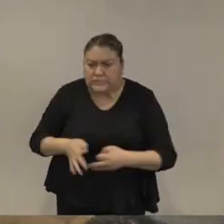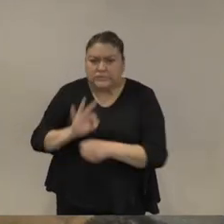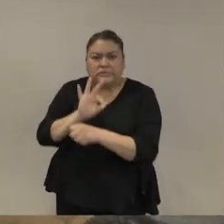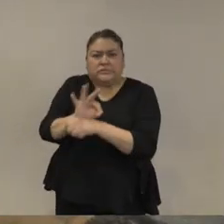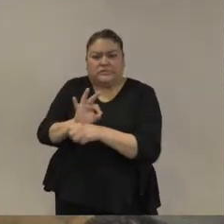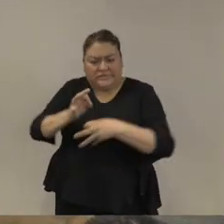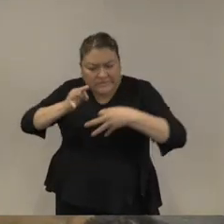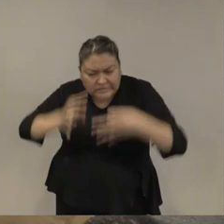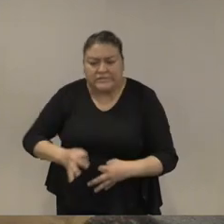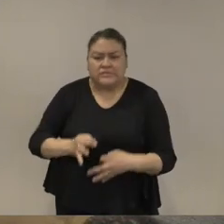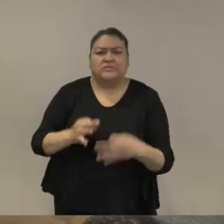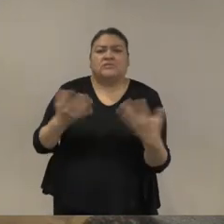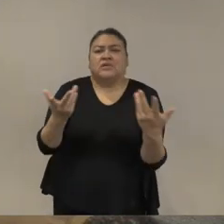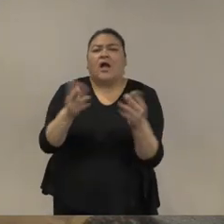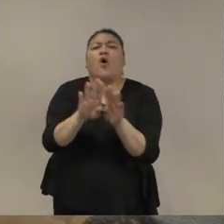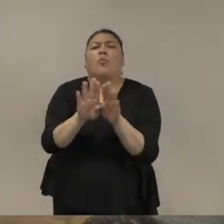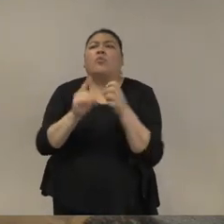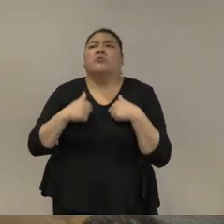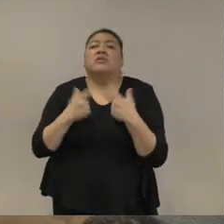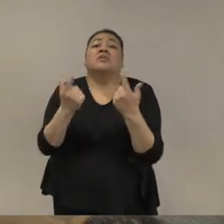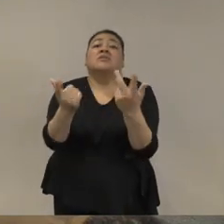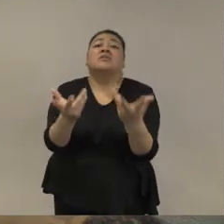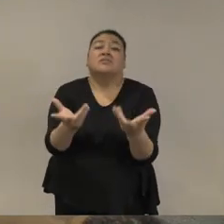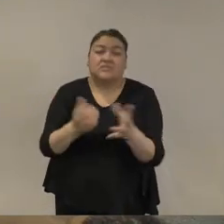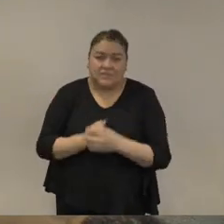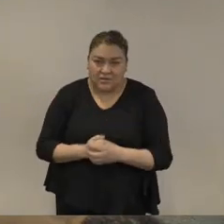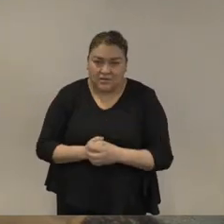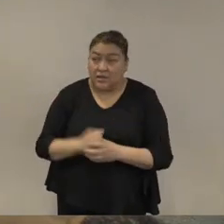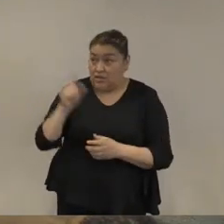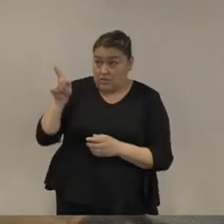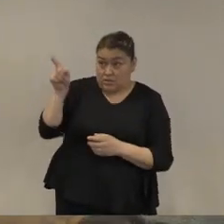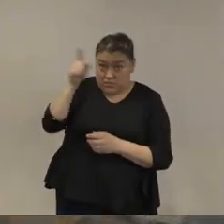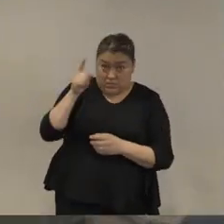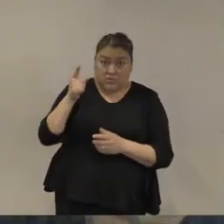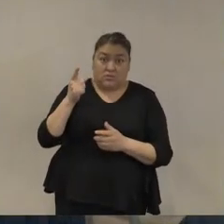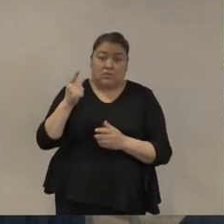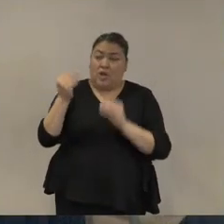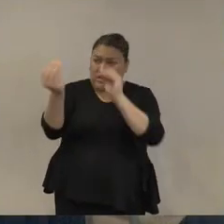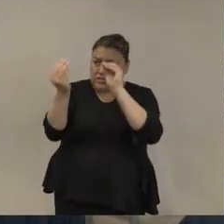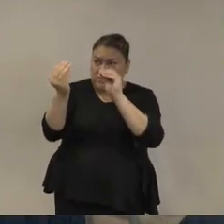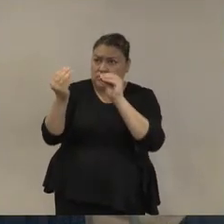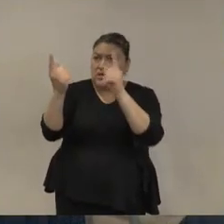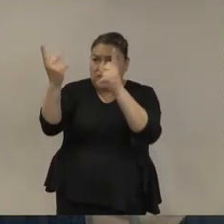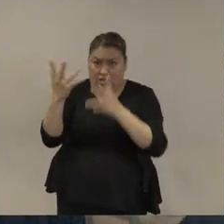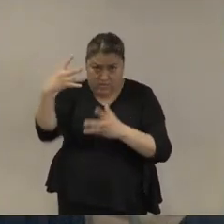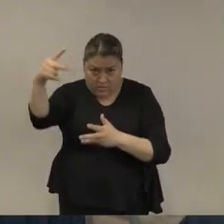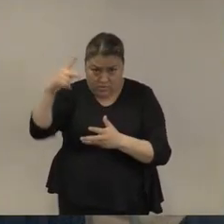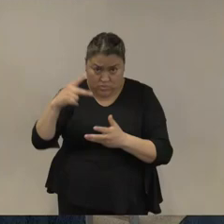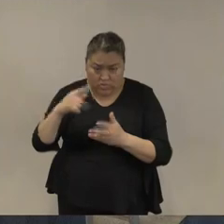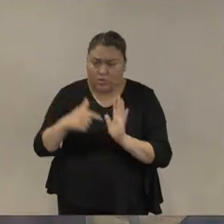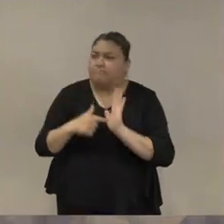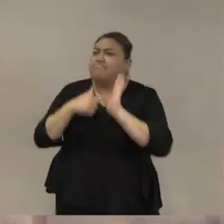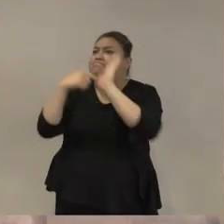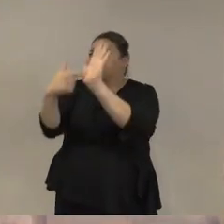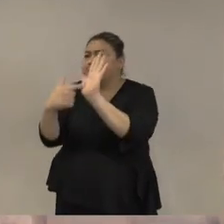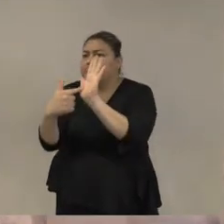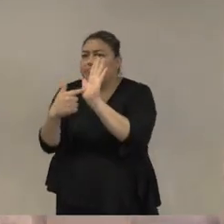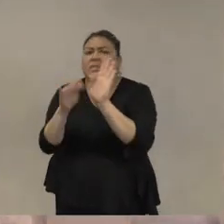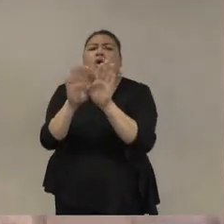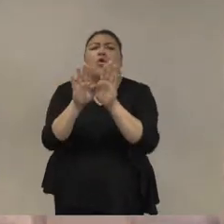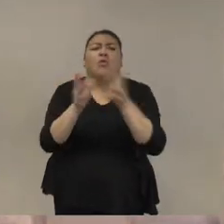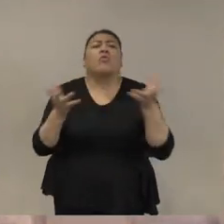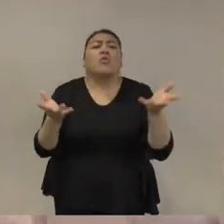en lo que en lo que se está debatiendo para acciones insisto no solamente para entonces no sé no sé si